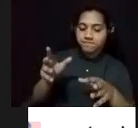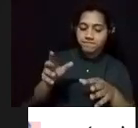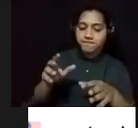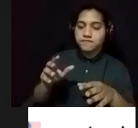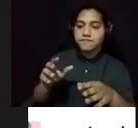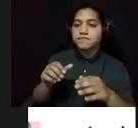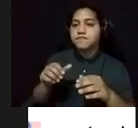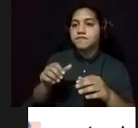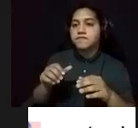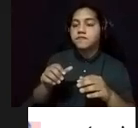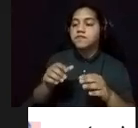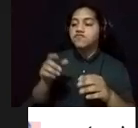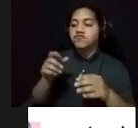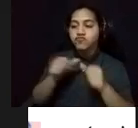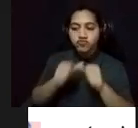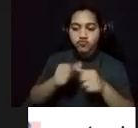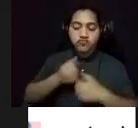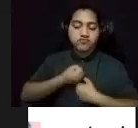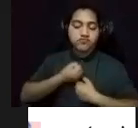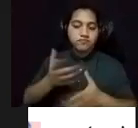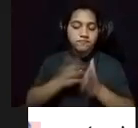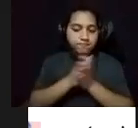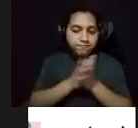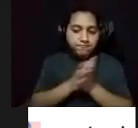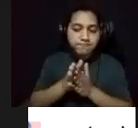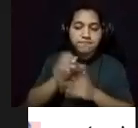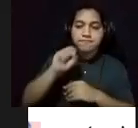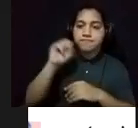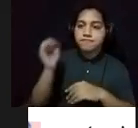del interés que tenía hacia su eterna ciudadela.